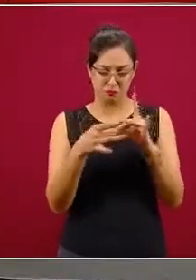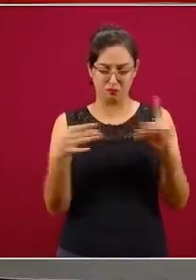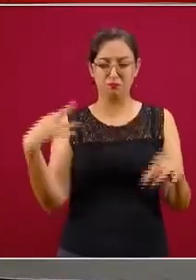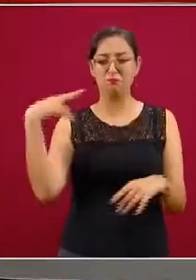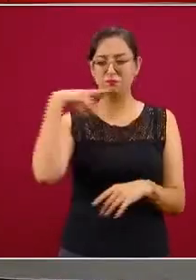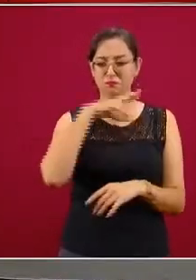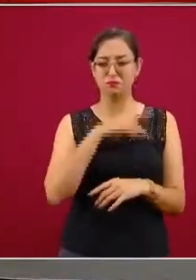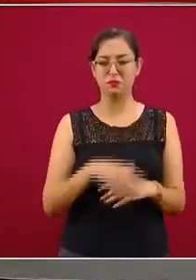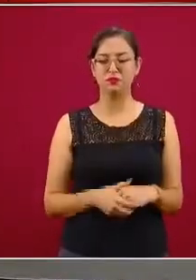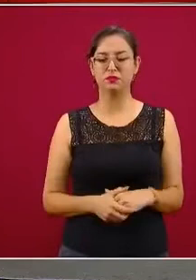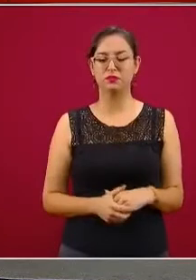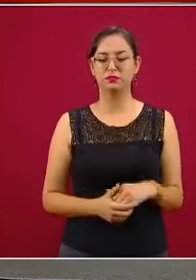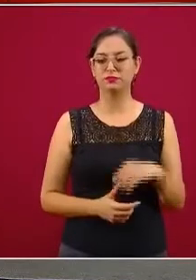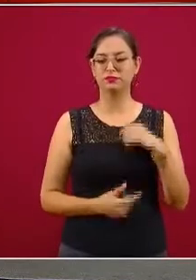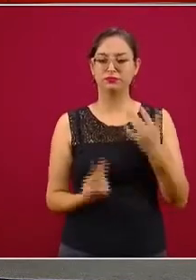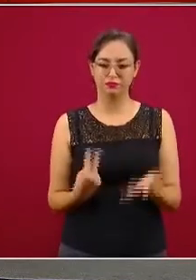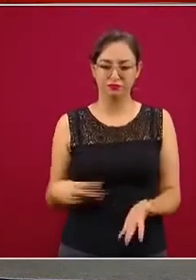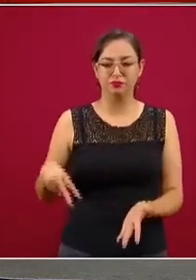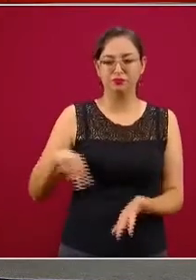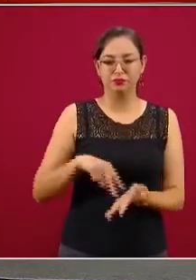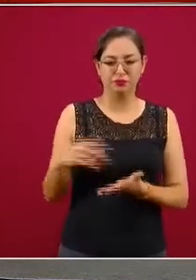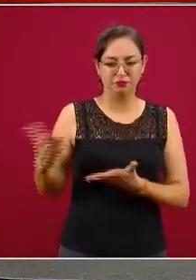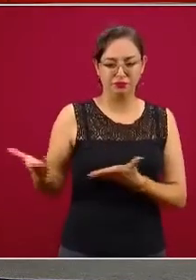Bueno, miren, me permito pararme.